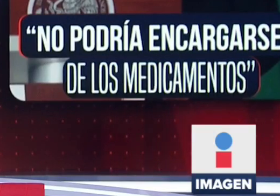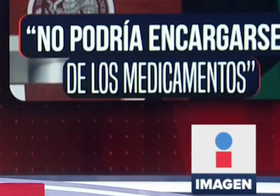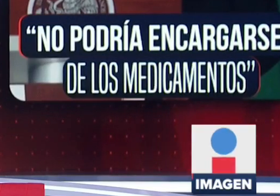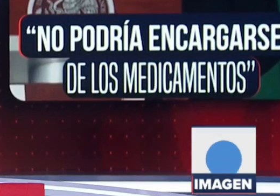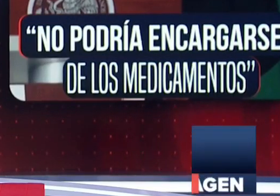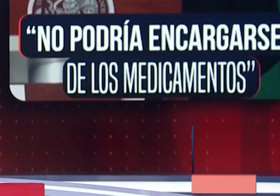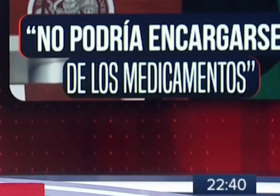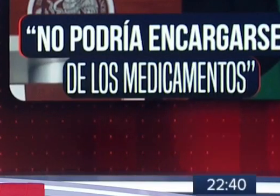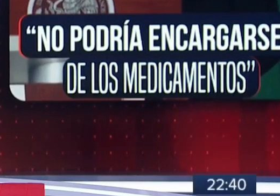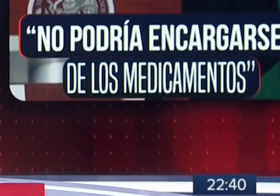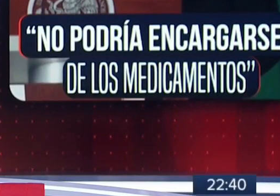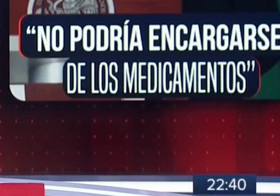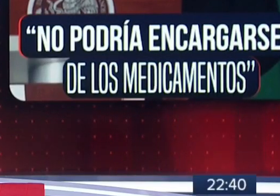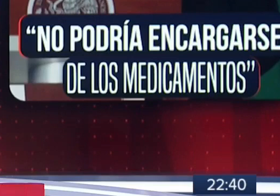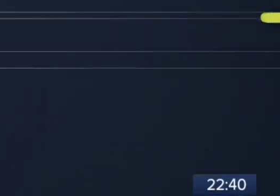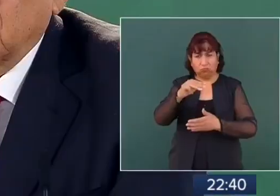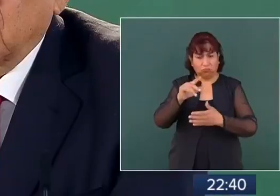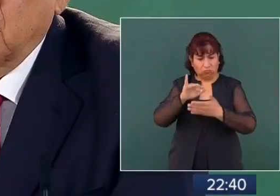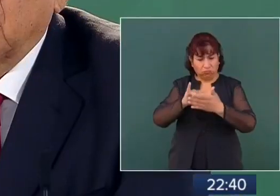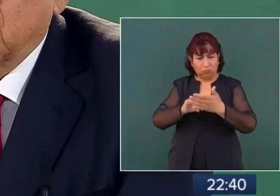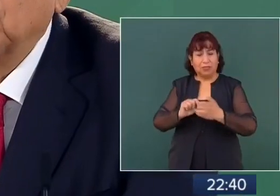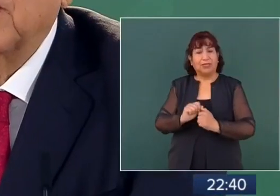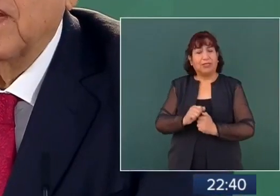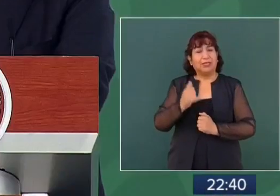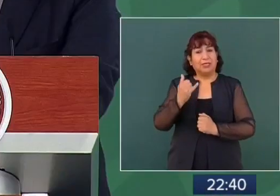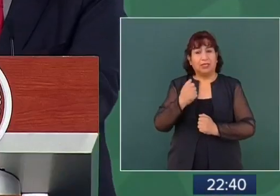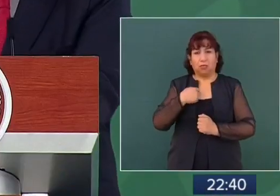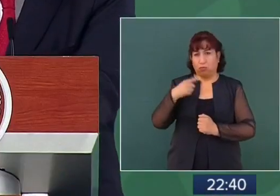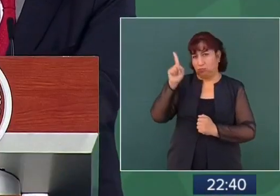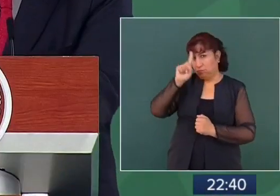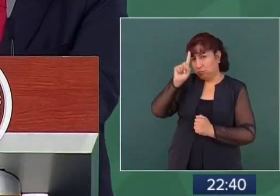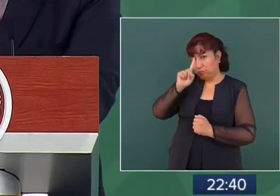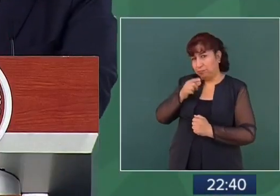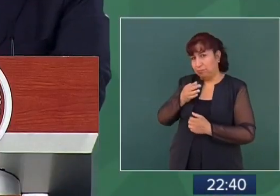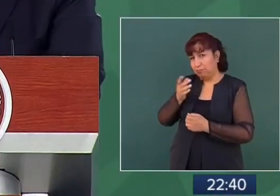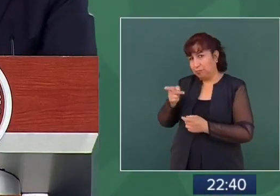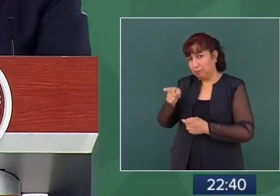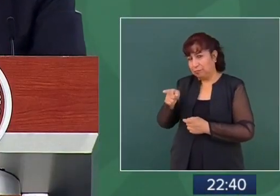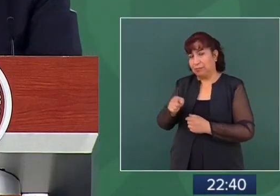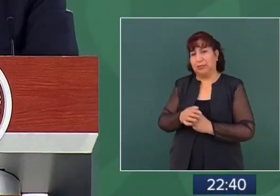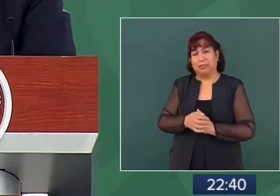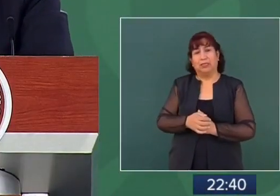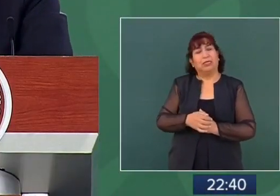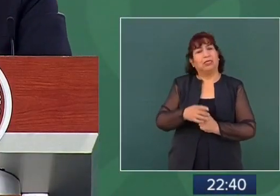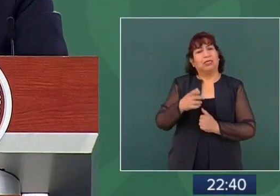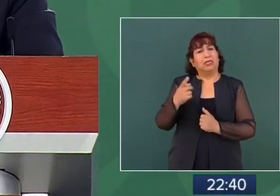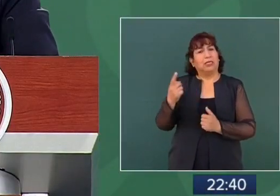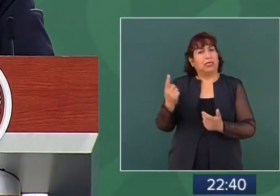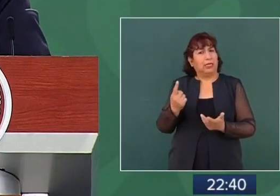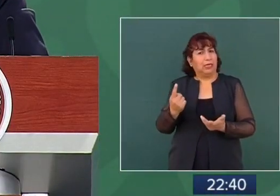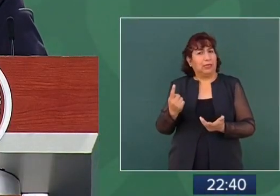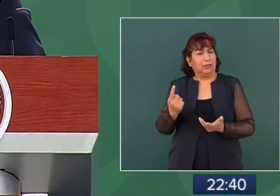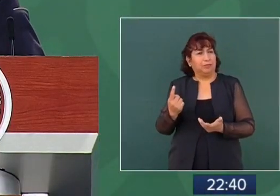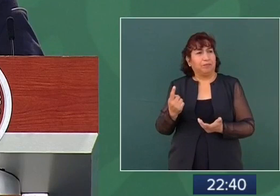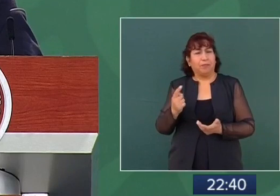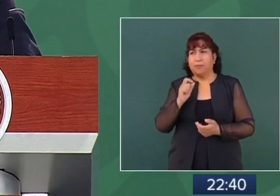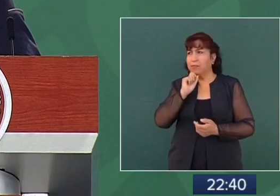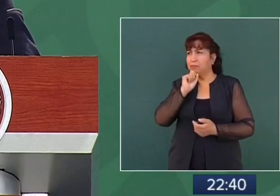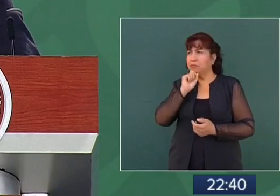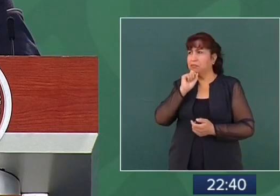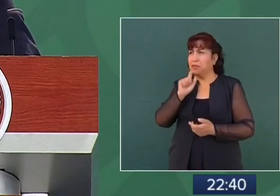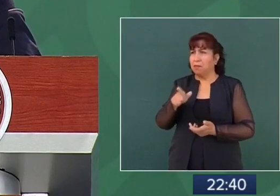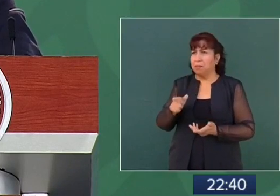esa función. Y le sugerí de que también